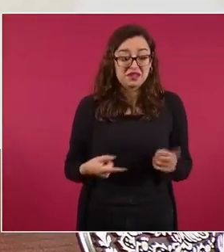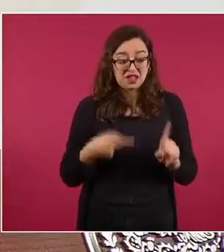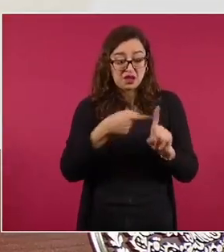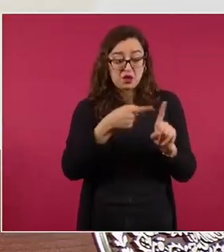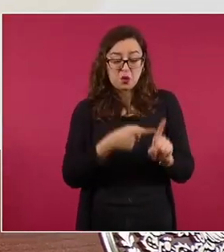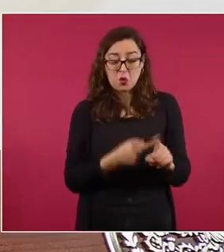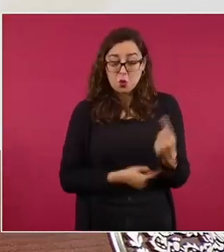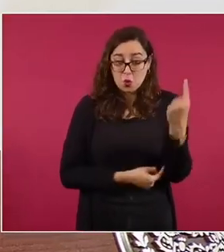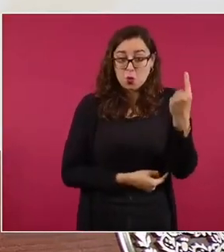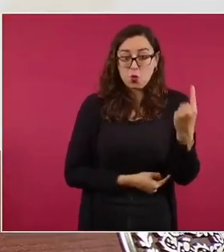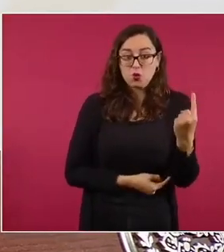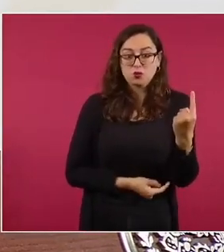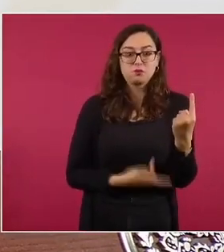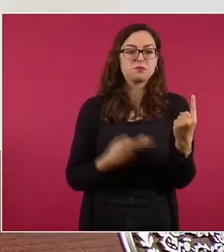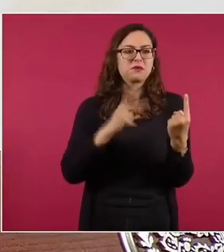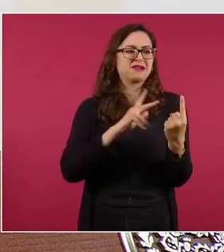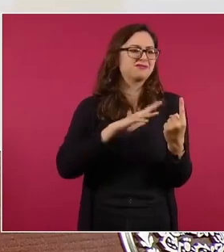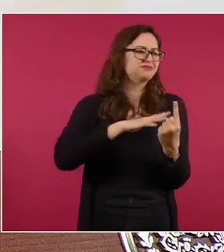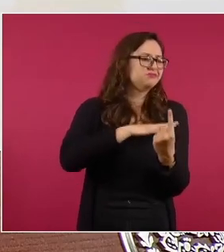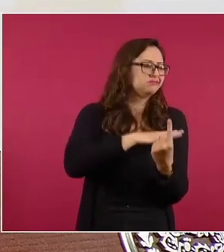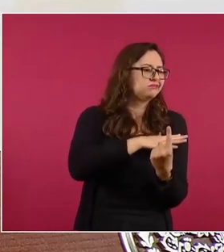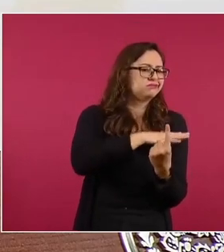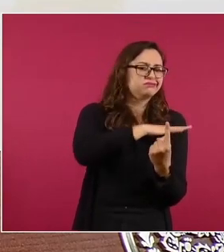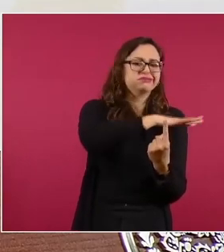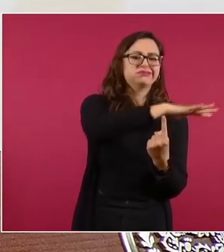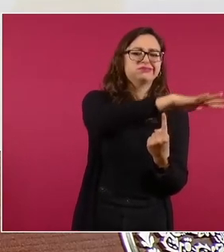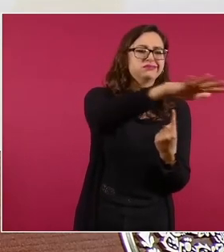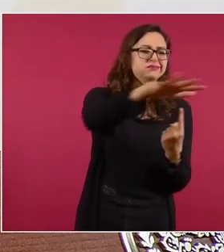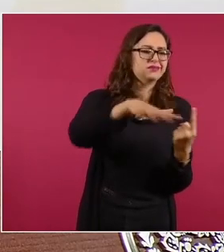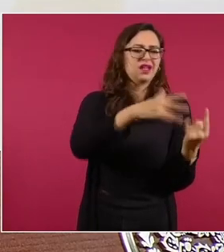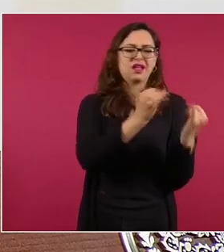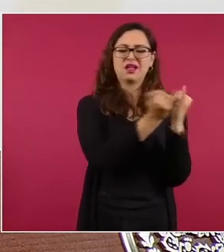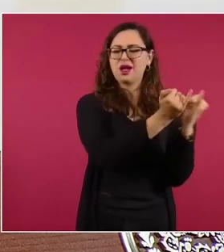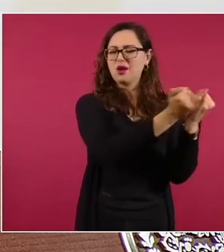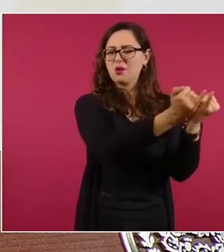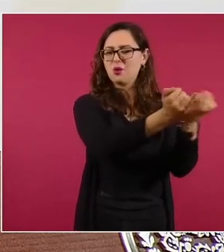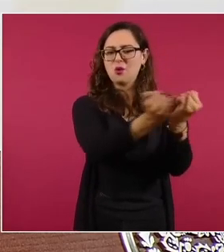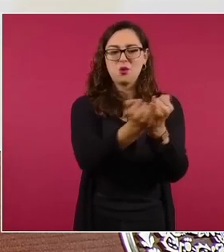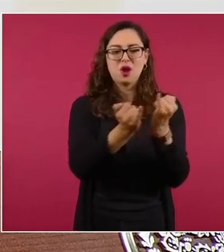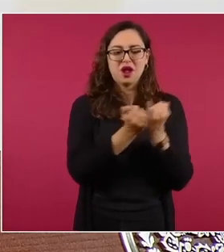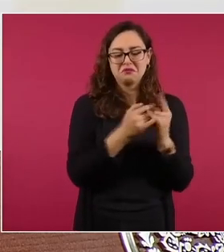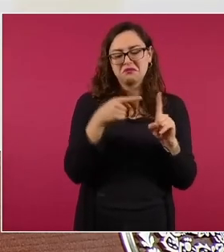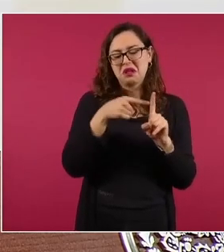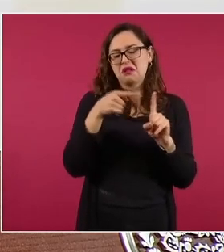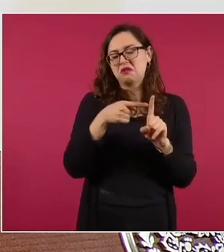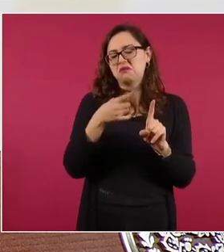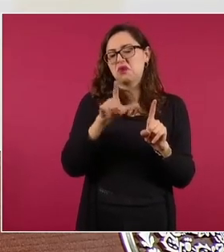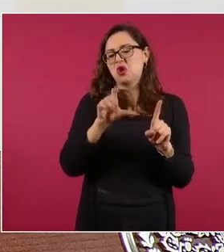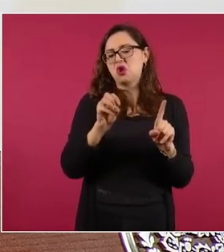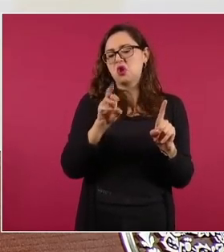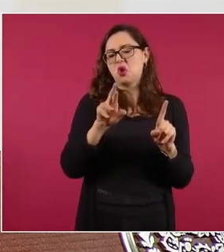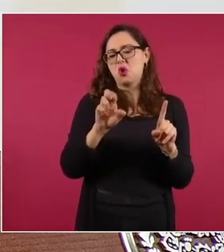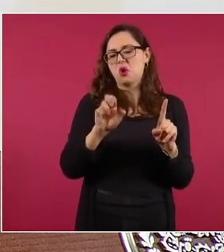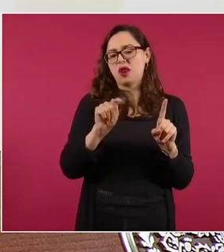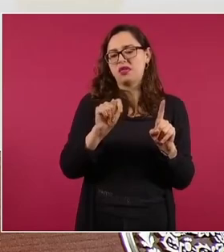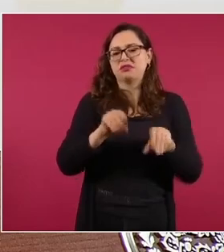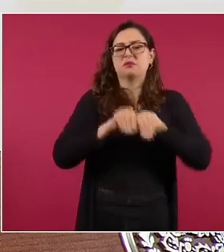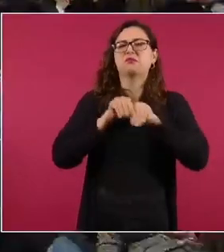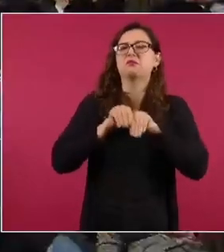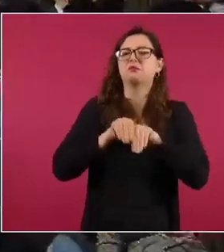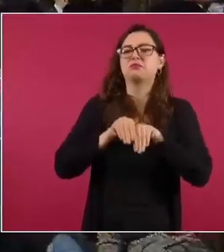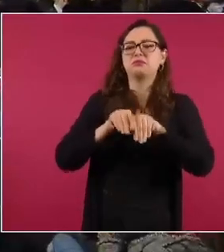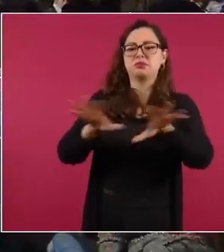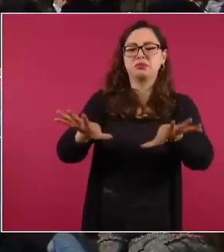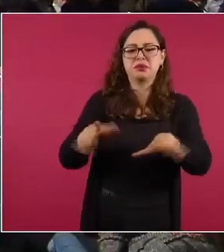el medio del instrumento, el asunto son los que están detrás.